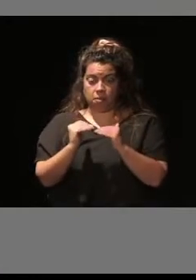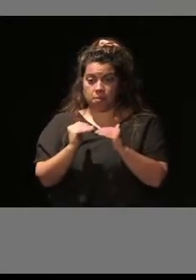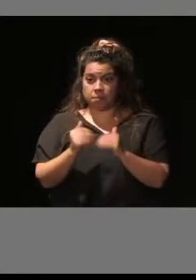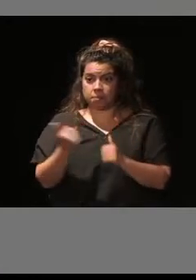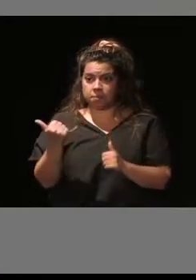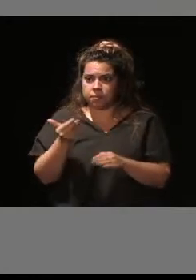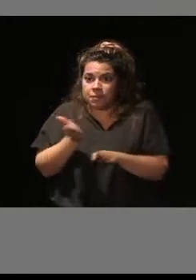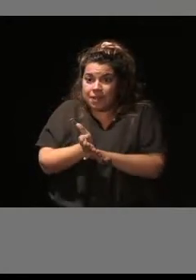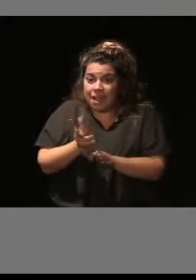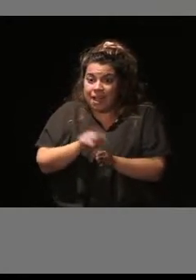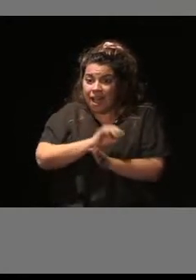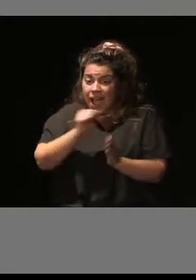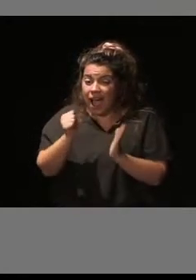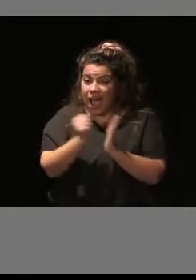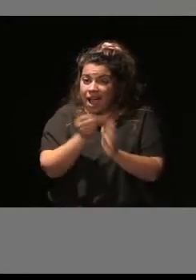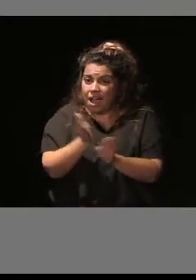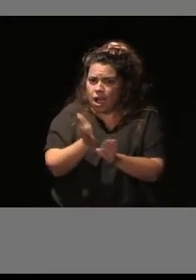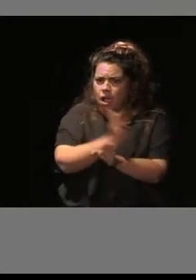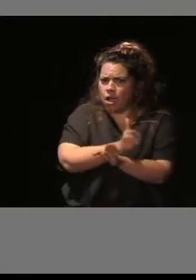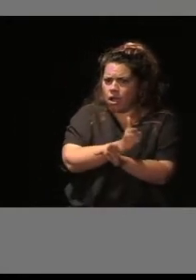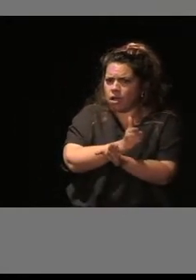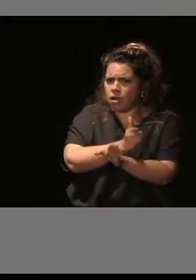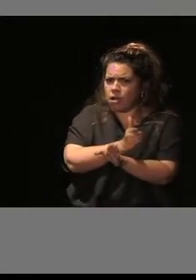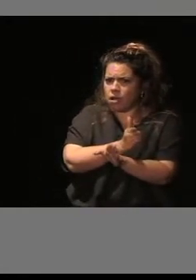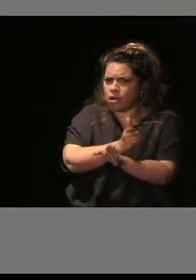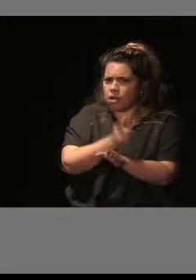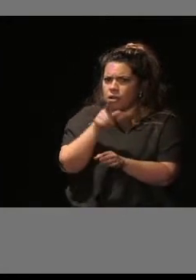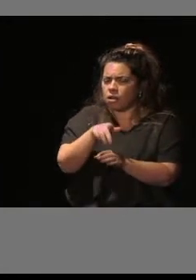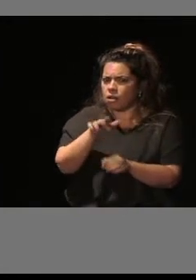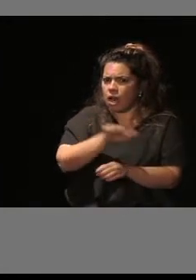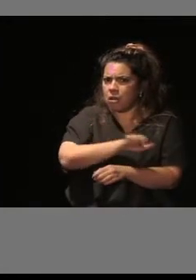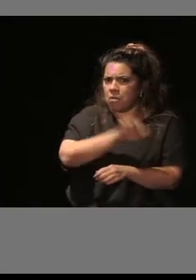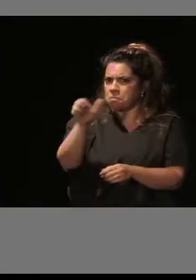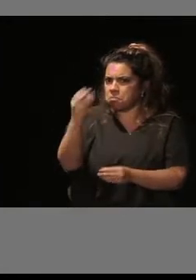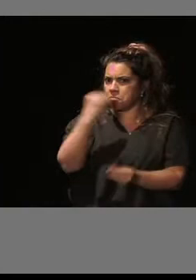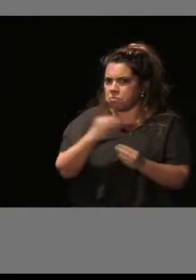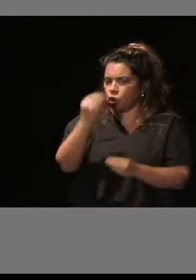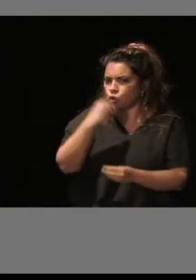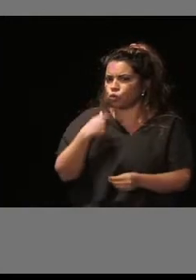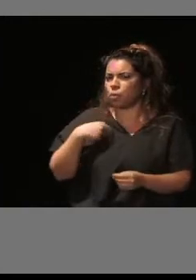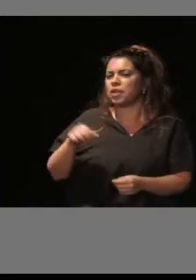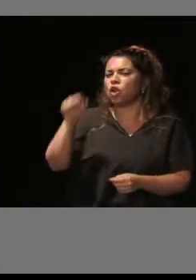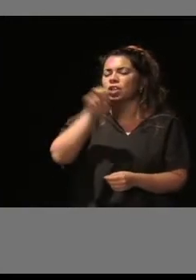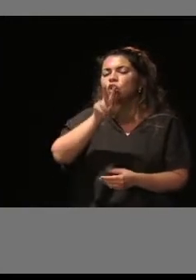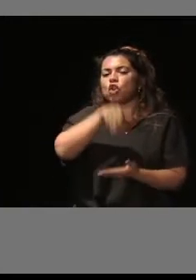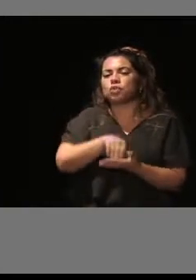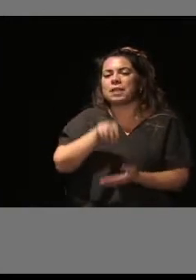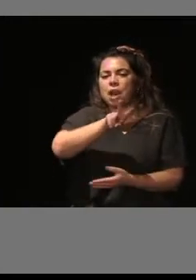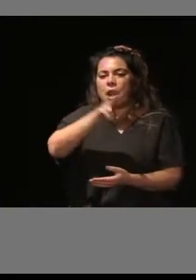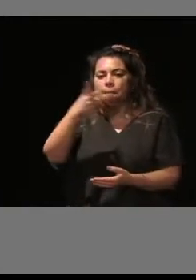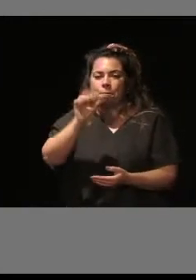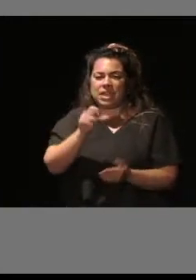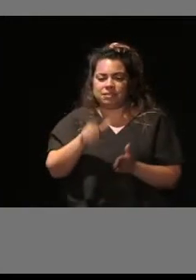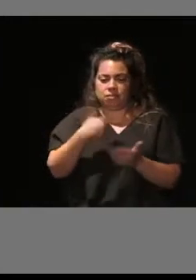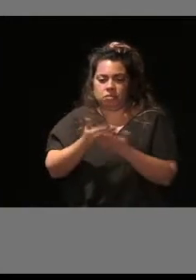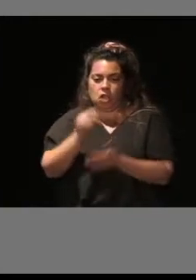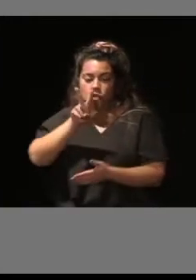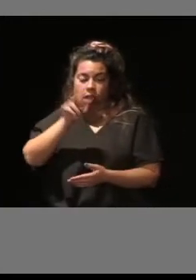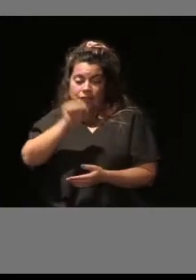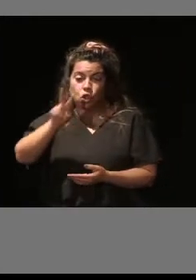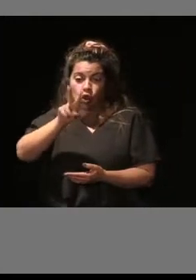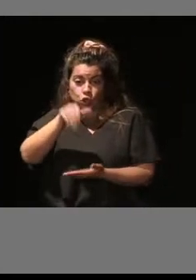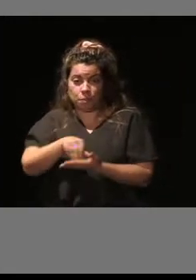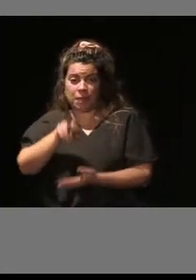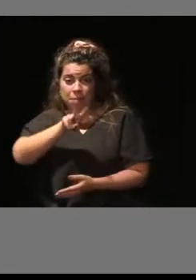artículo proviene de la Agenda Europea del Consumidor 2020-2025, que coloca en